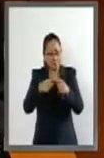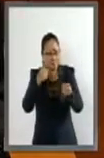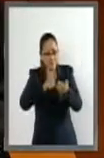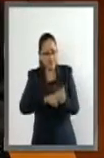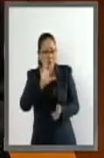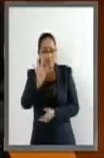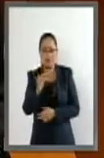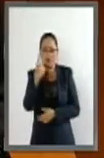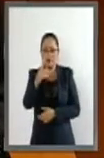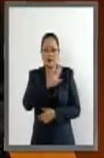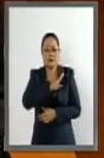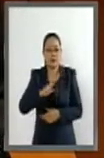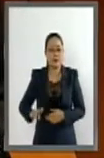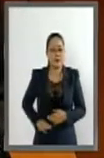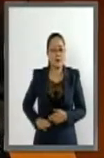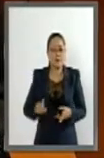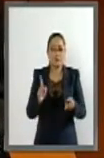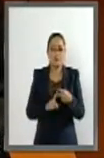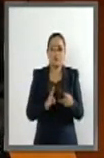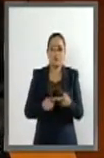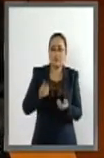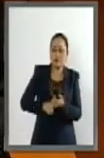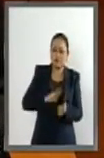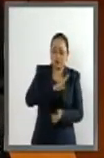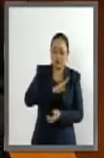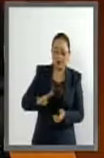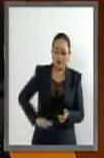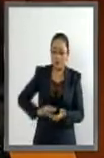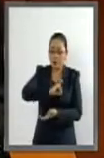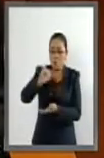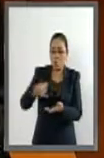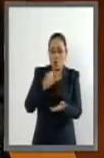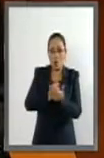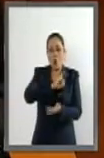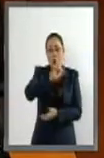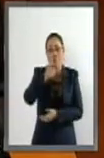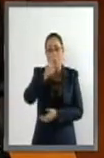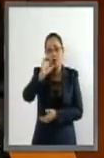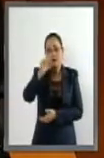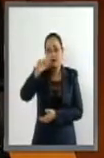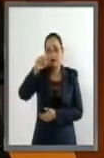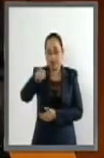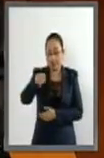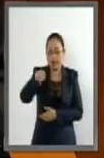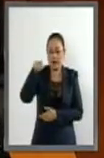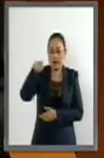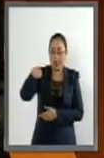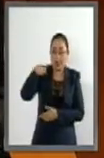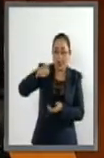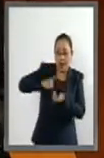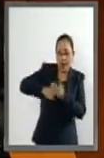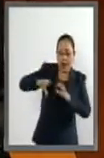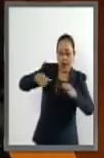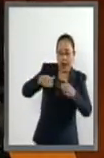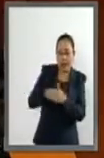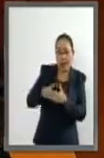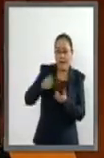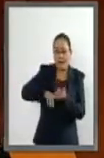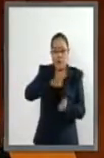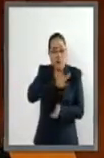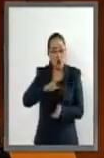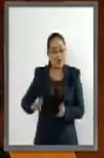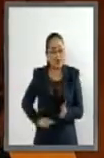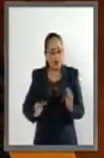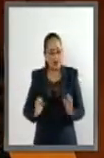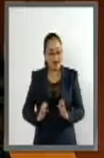En el municipio de Juchitán se colapsó incluso el Palacio Municipal